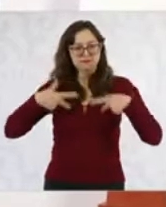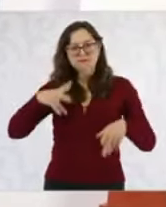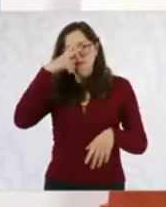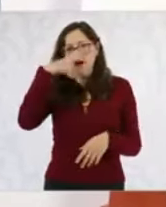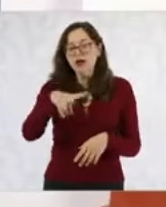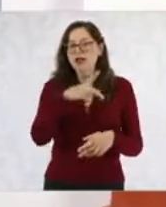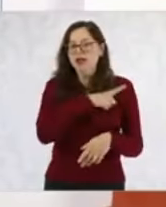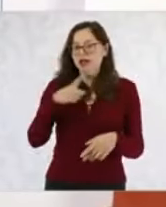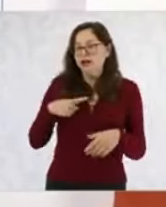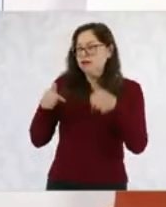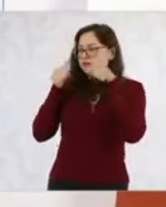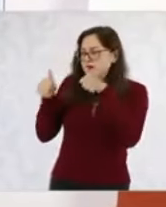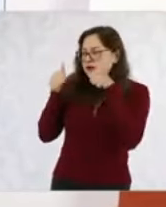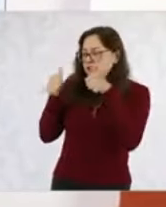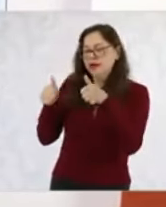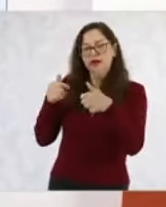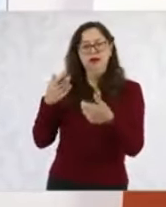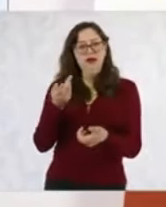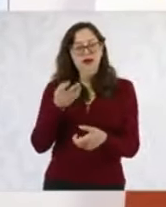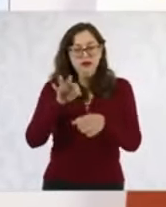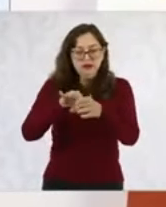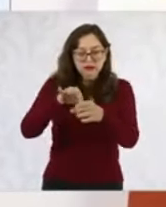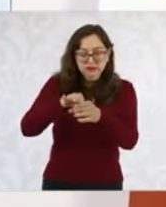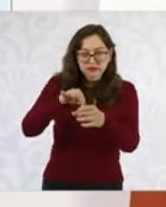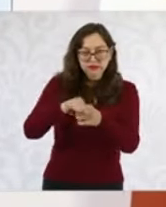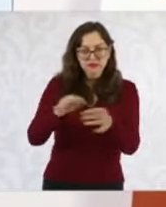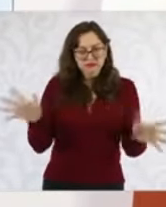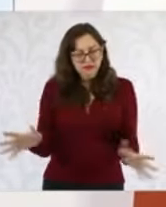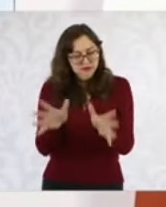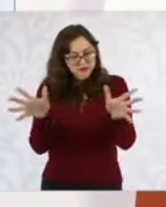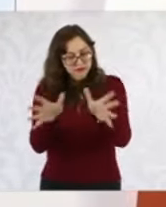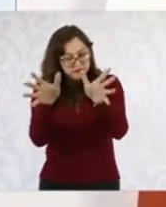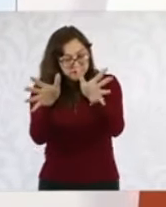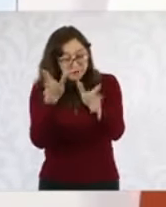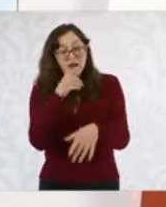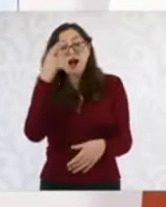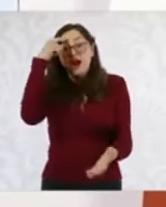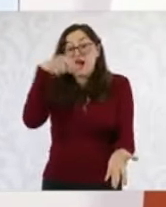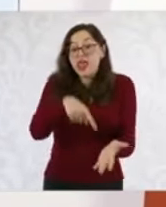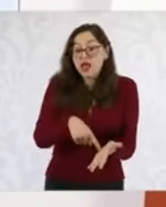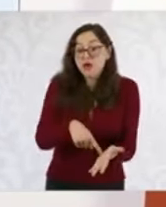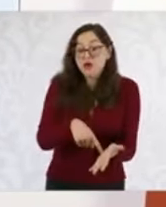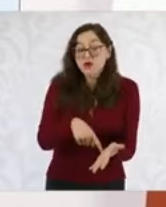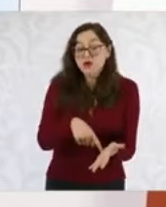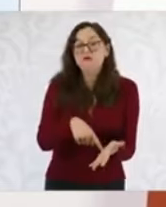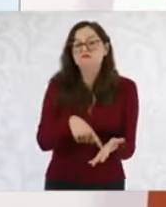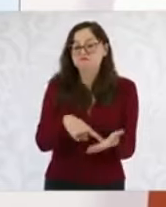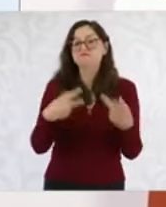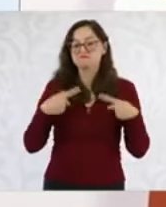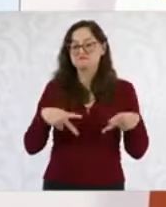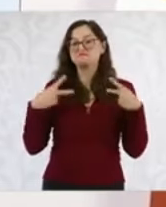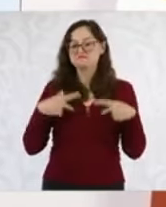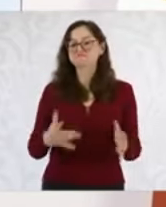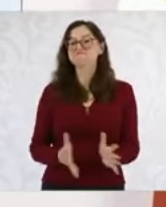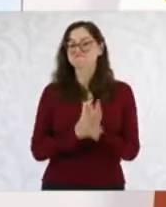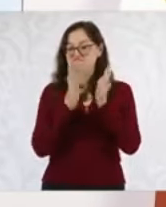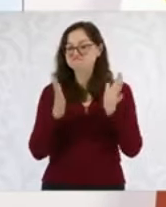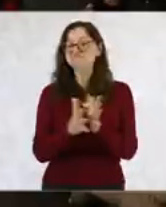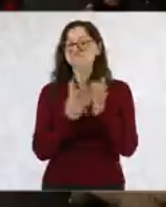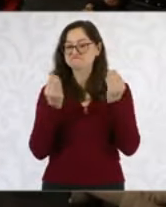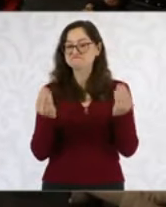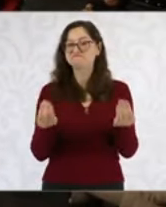votación. Entonces, yo creo que va a ser… va a participar mucha gente. ¿Eh?